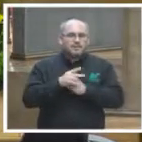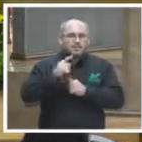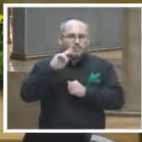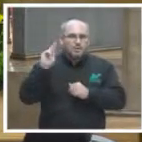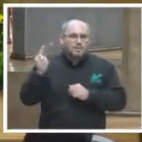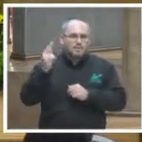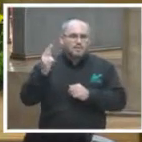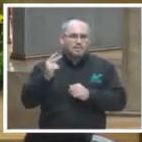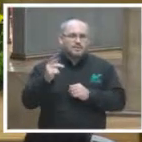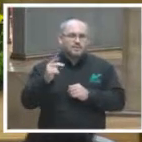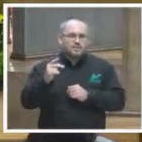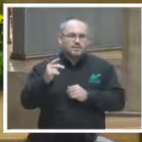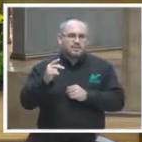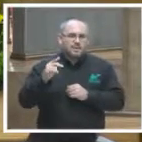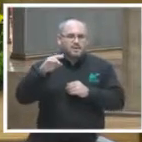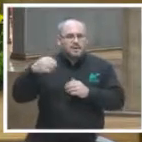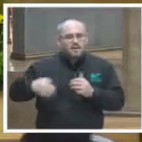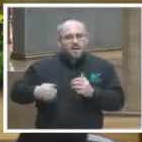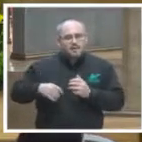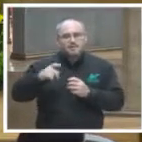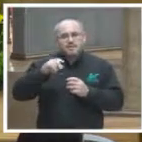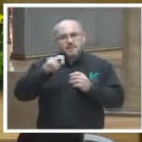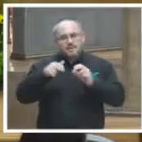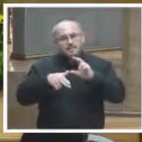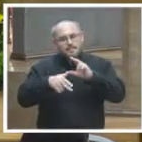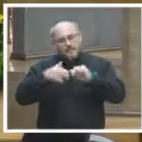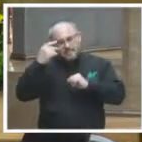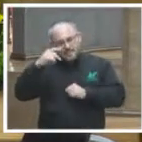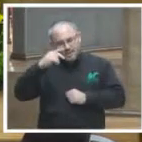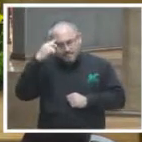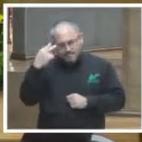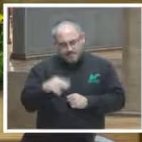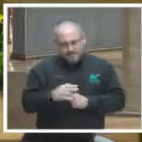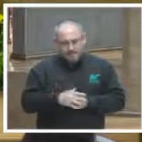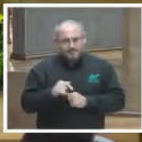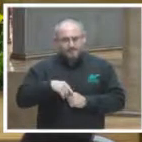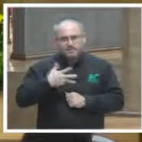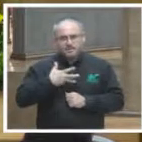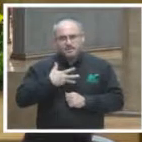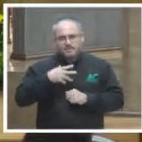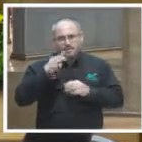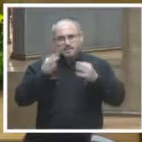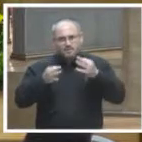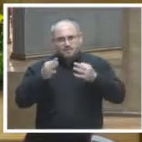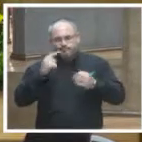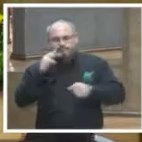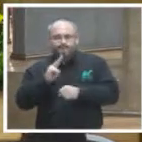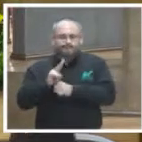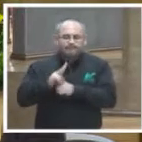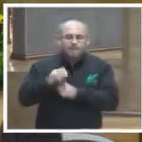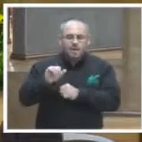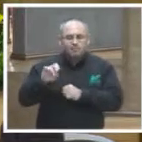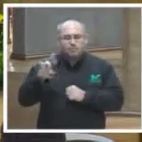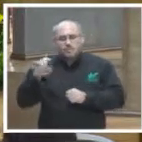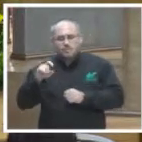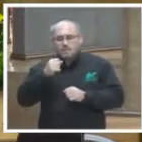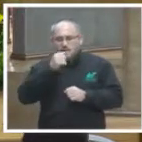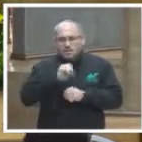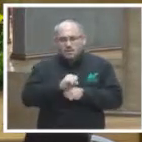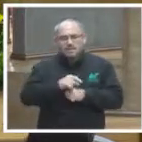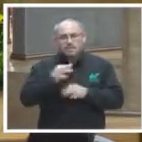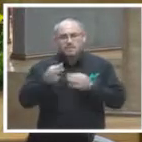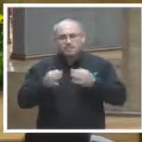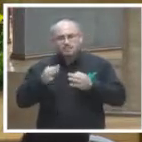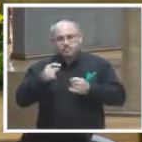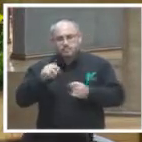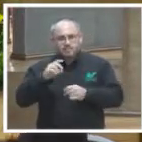las Universidades Austral de Argentina y Panamericana de México. Se ha desempeñado como oficial judicial, actuario y secretario en su grado